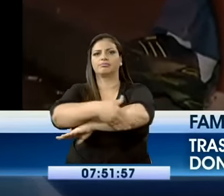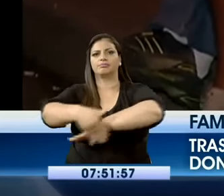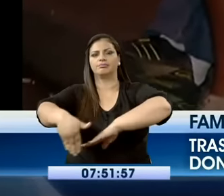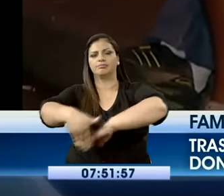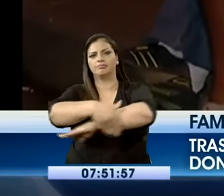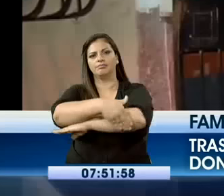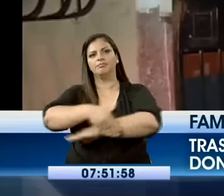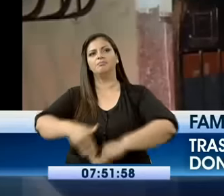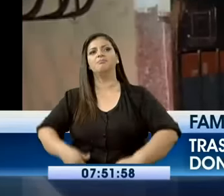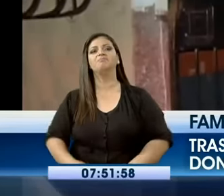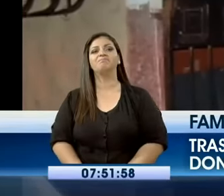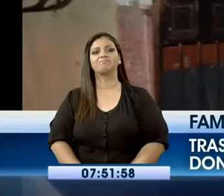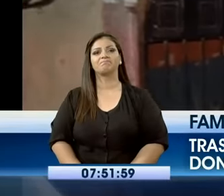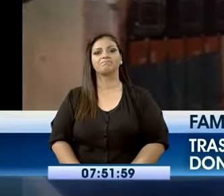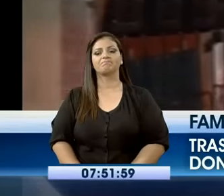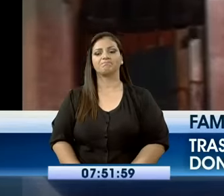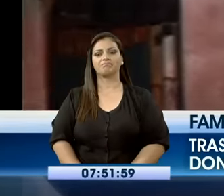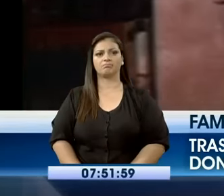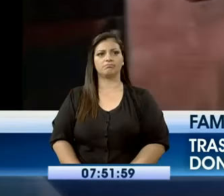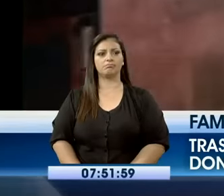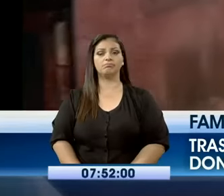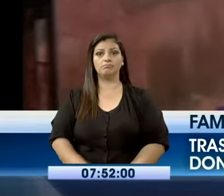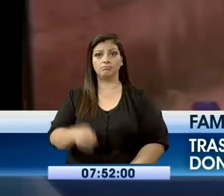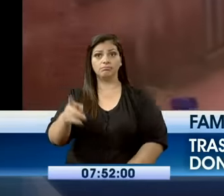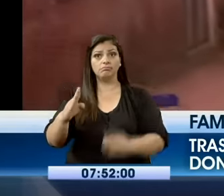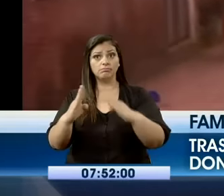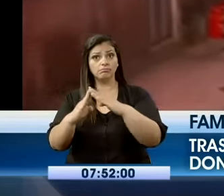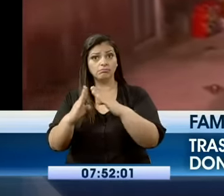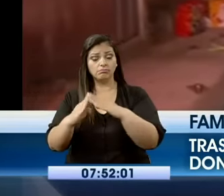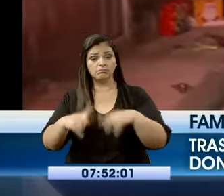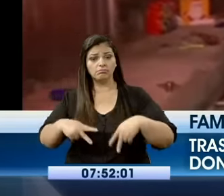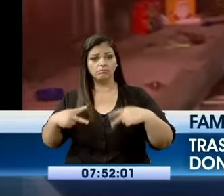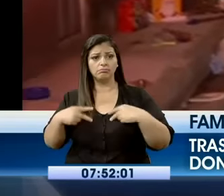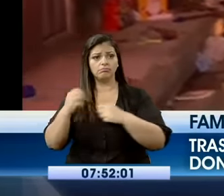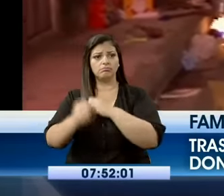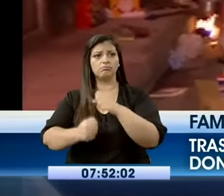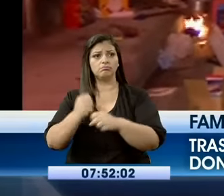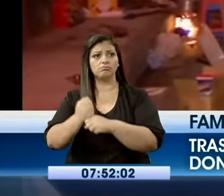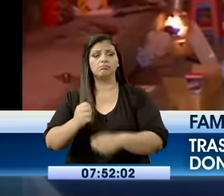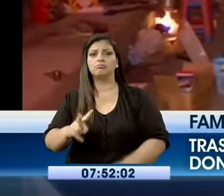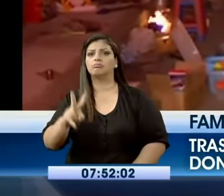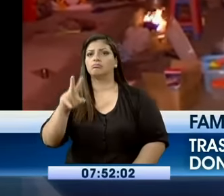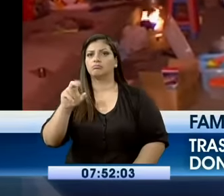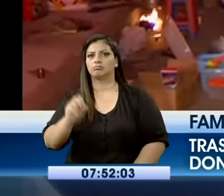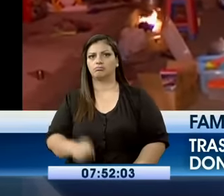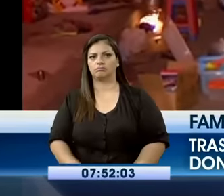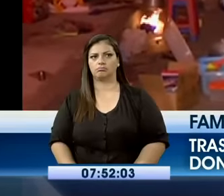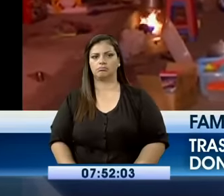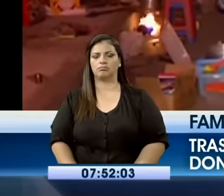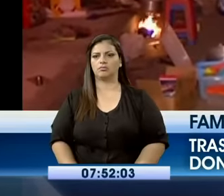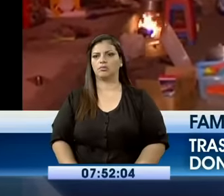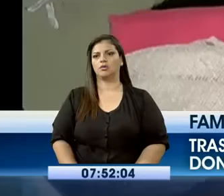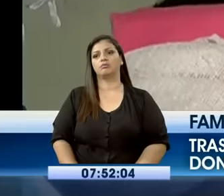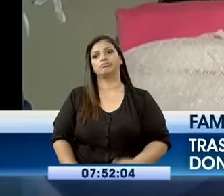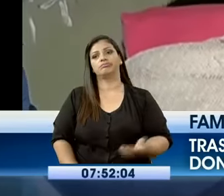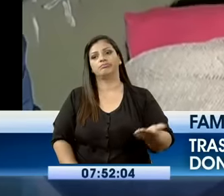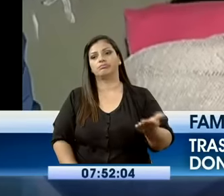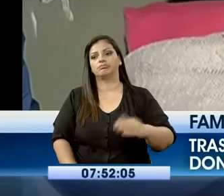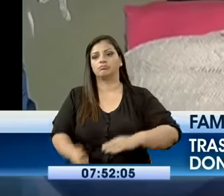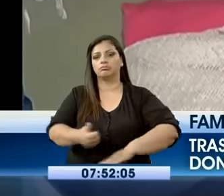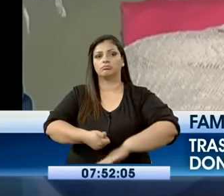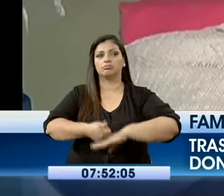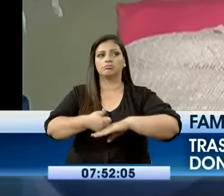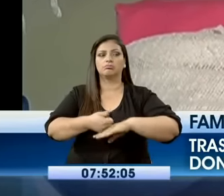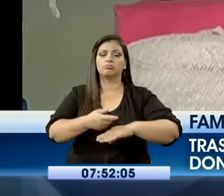del lugar donde habitaron por más de 20 años. Que nos ayuden, que nos colaboren con el gobierno,